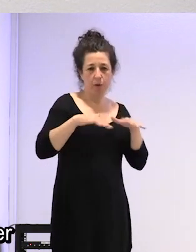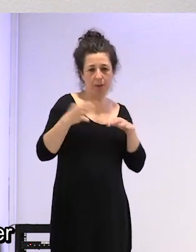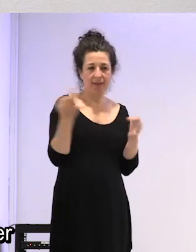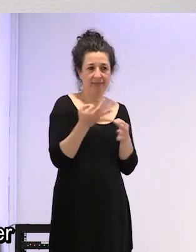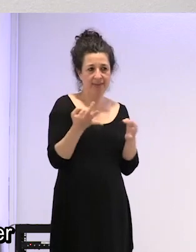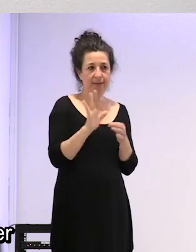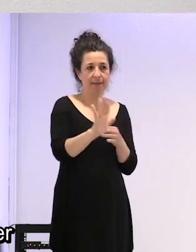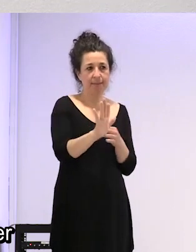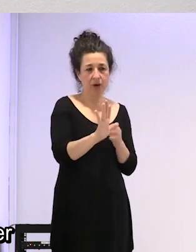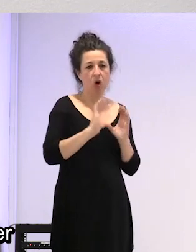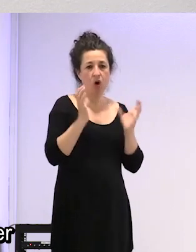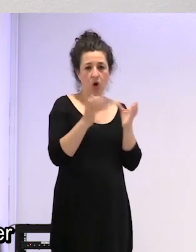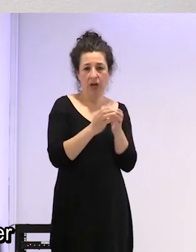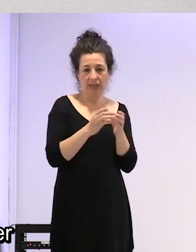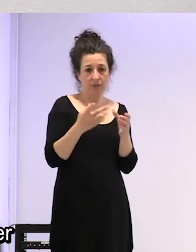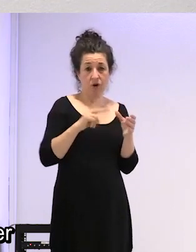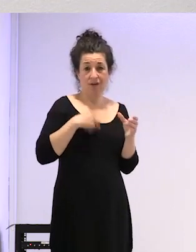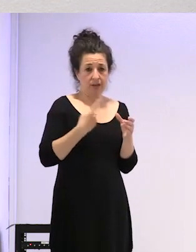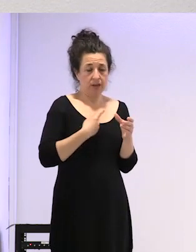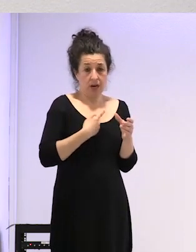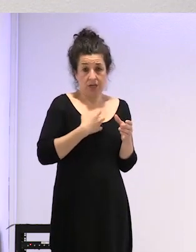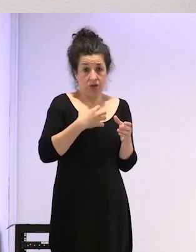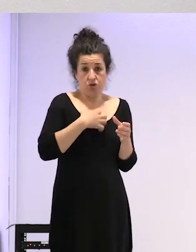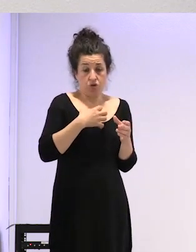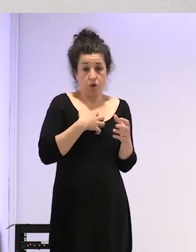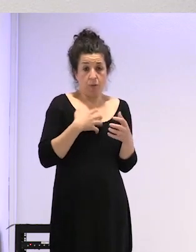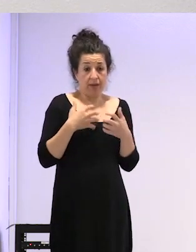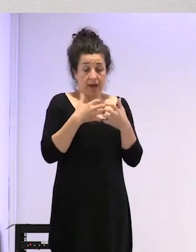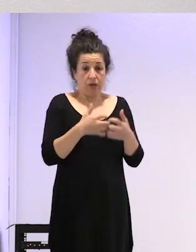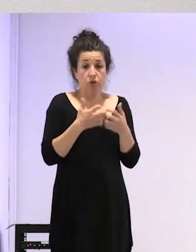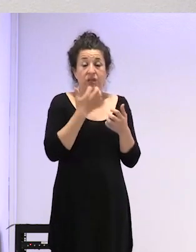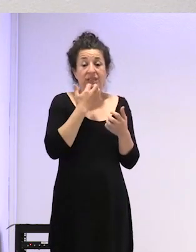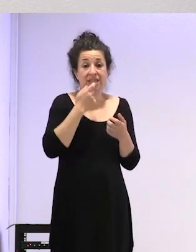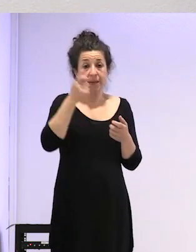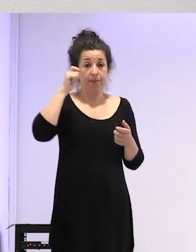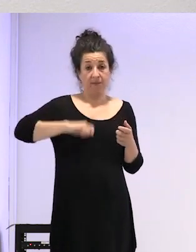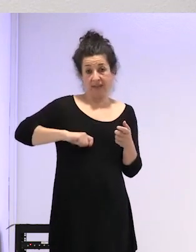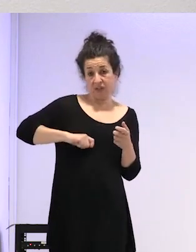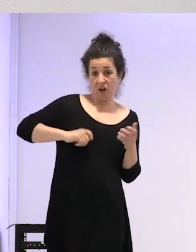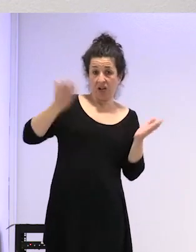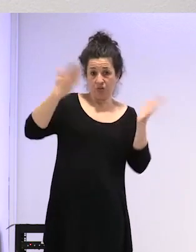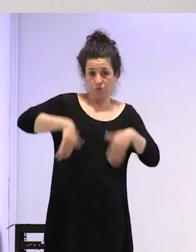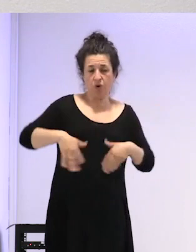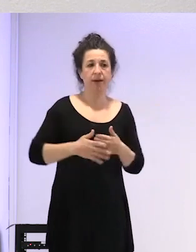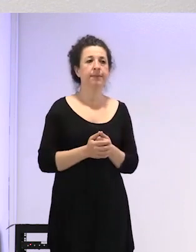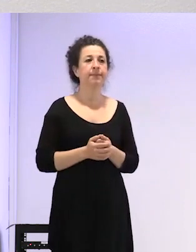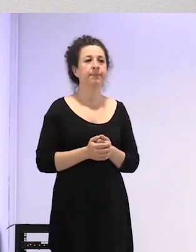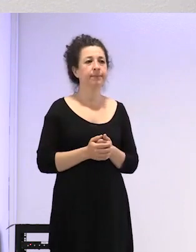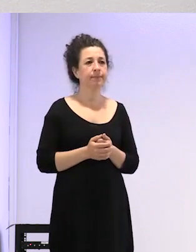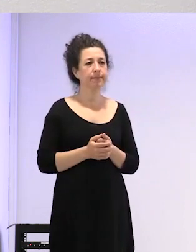en el colectivo trans como cuartes hay profesionales que realmente no estén interesados en mover este tema no ha habido